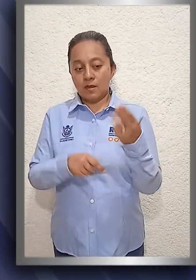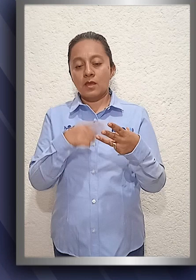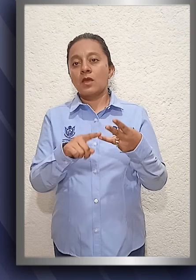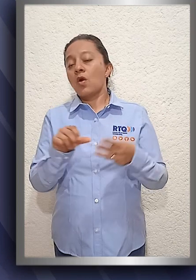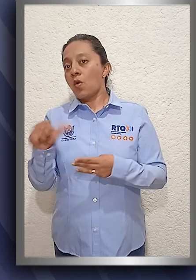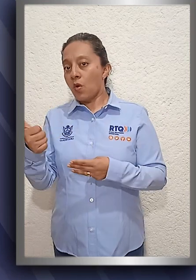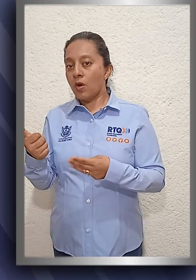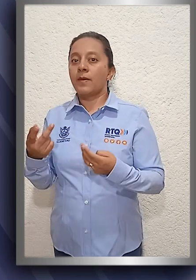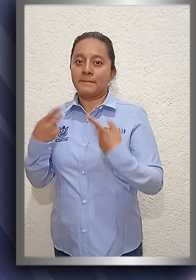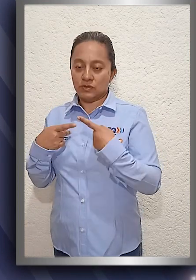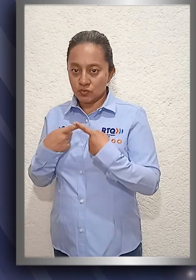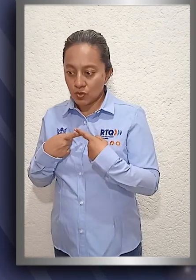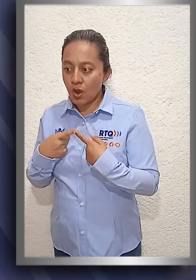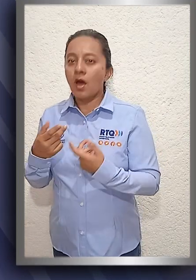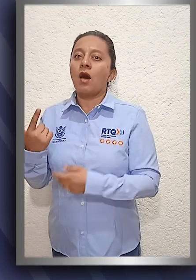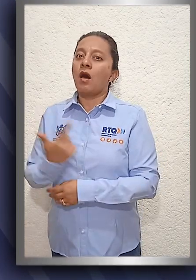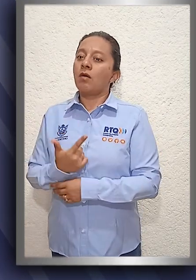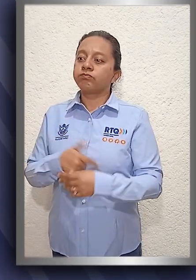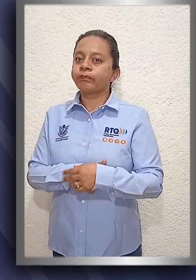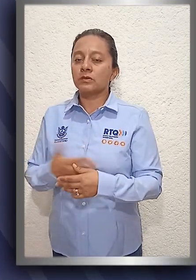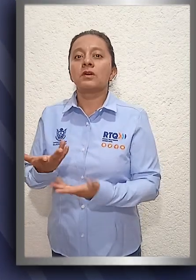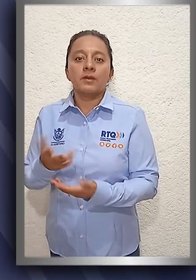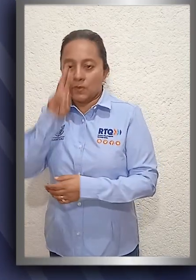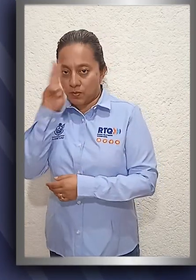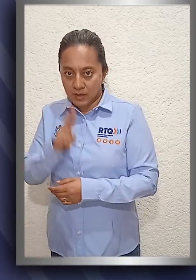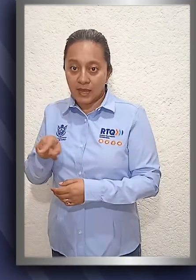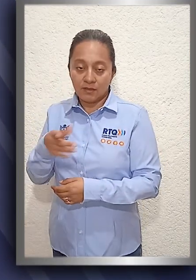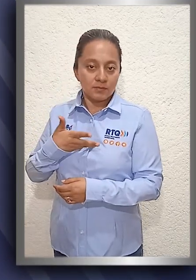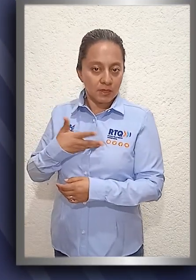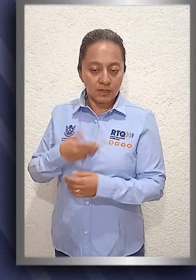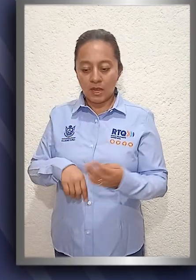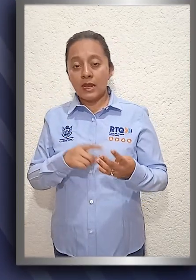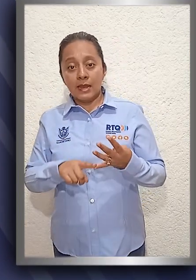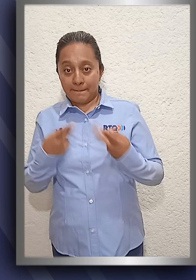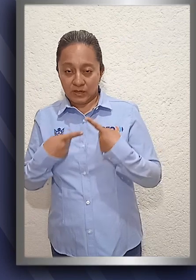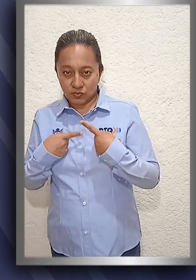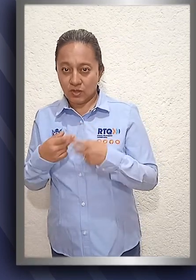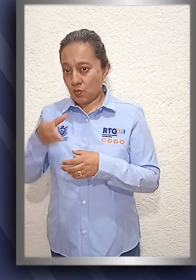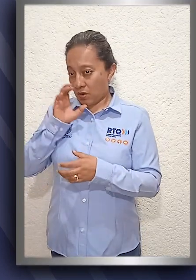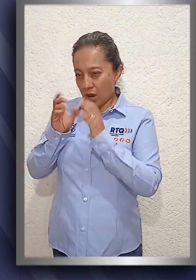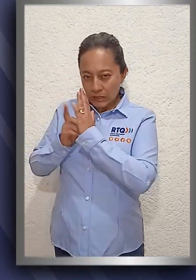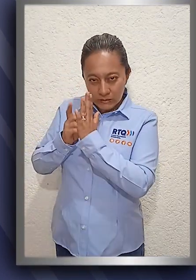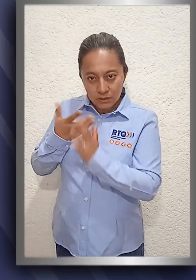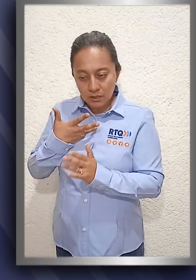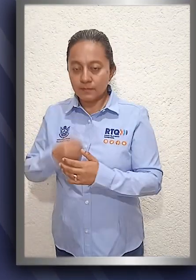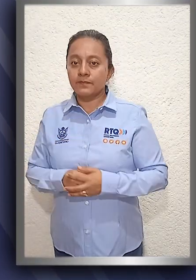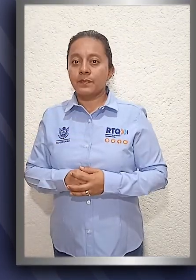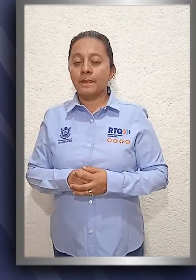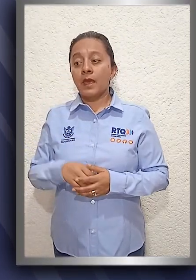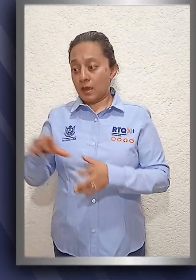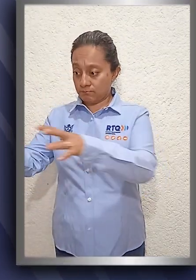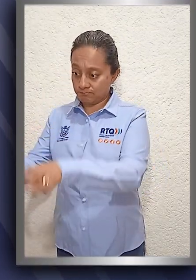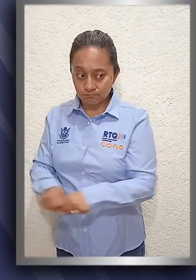seguridad y posesión de narcóticos. De igual manera, se remitió ante el juez cívico a quienes incurrían en alguna falta del reglamento de